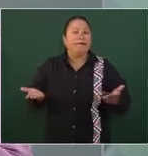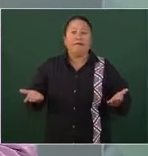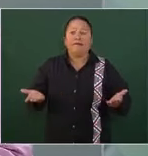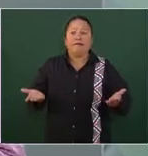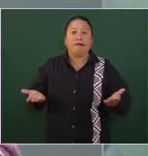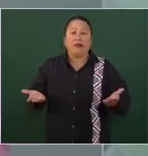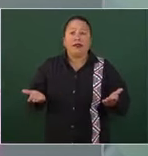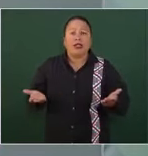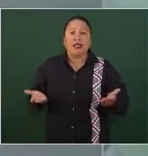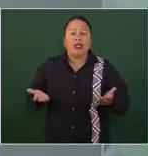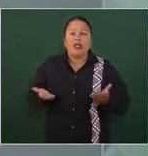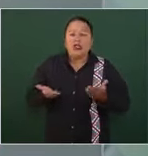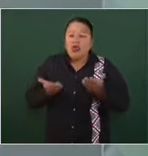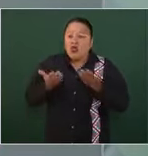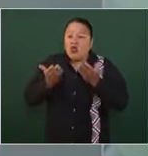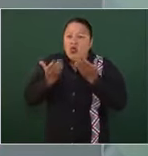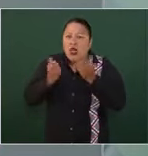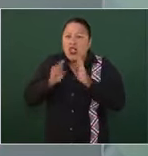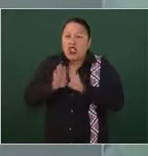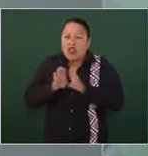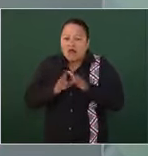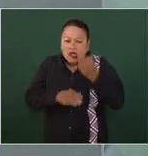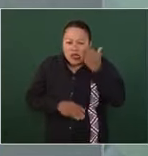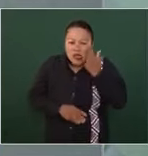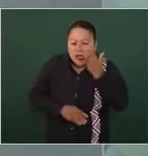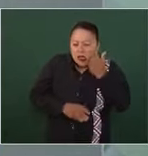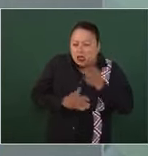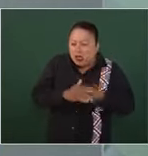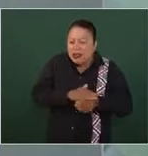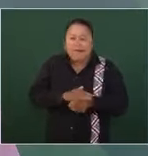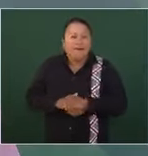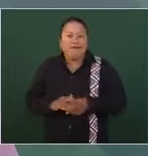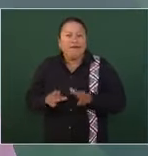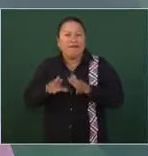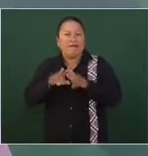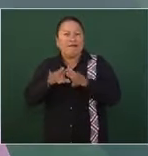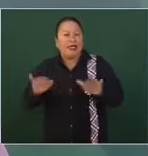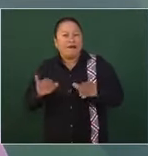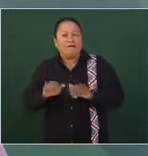relaciones de complicidad con nadie.